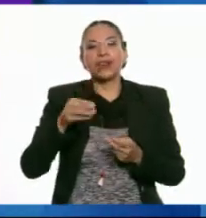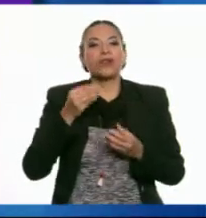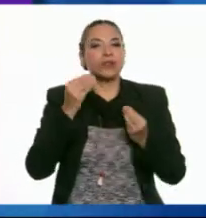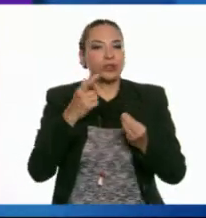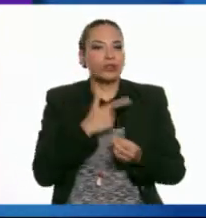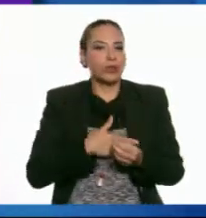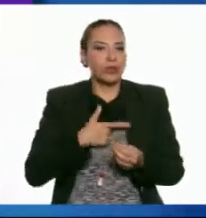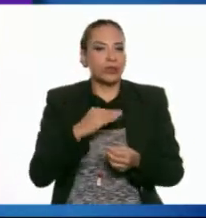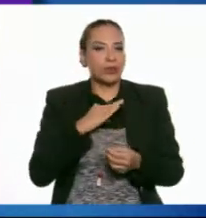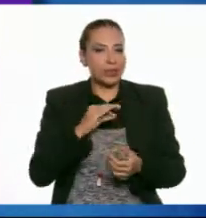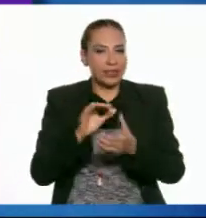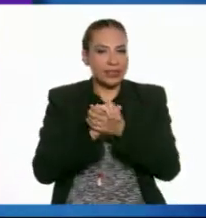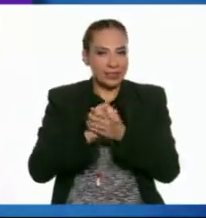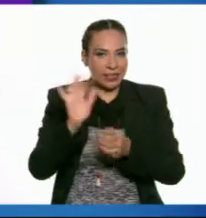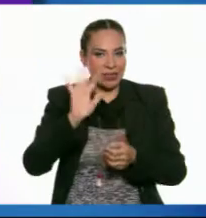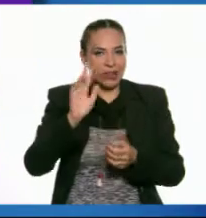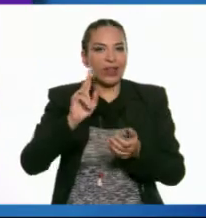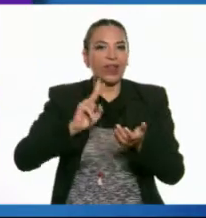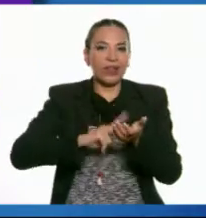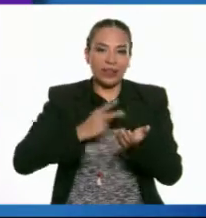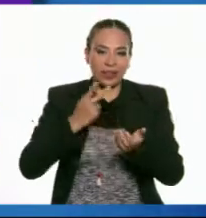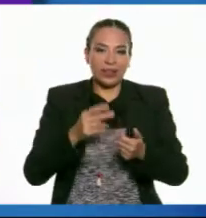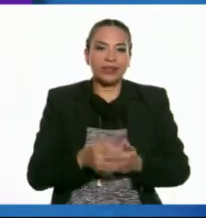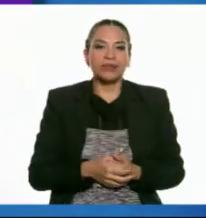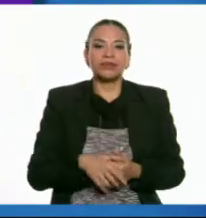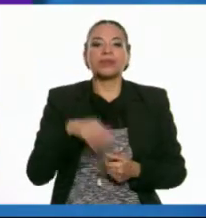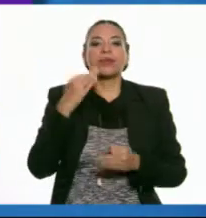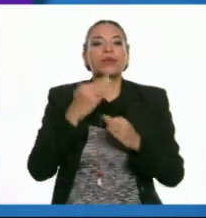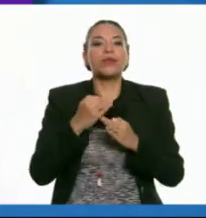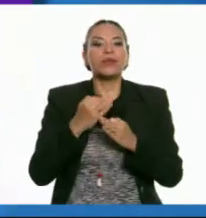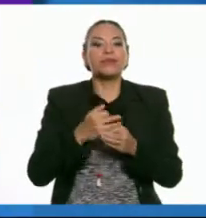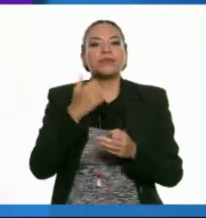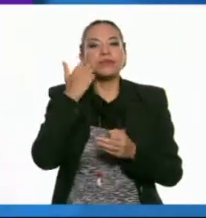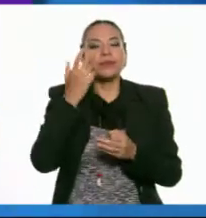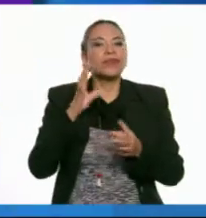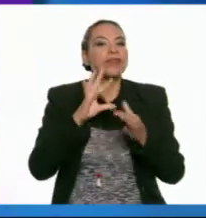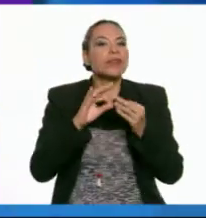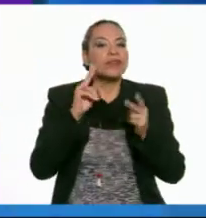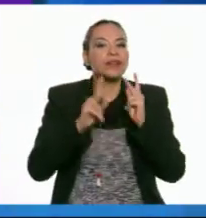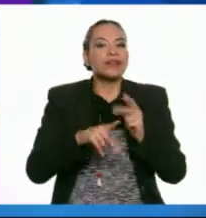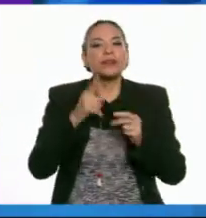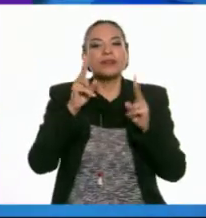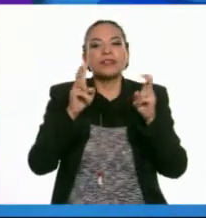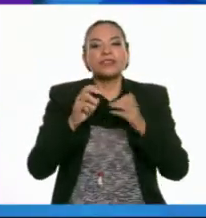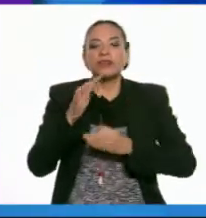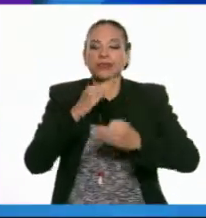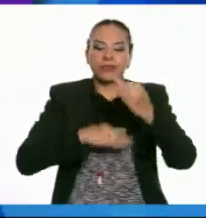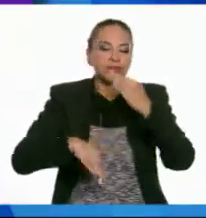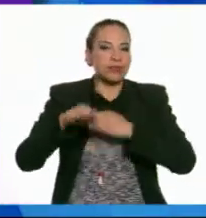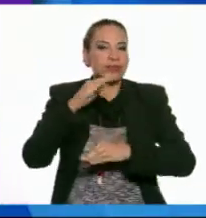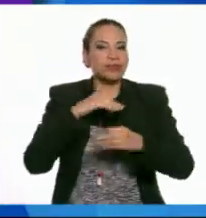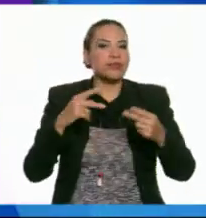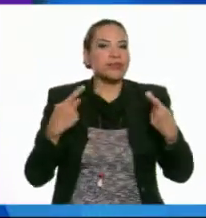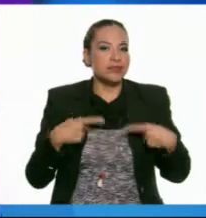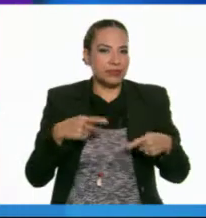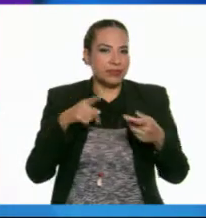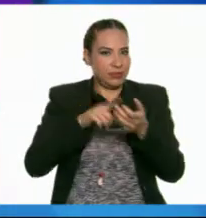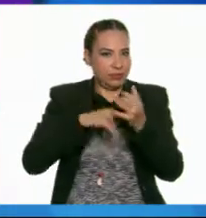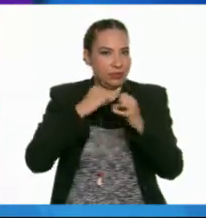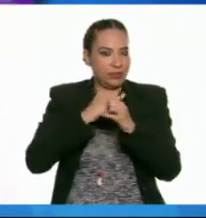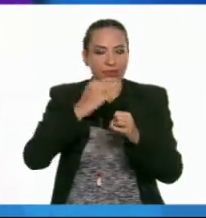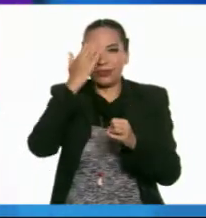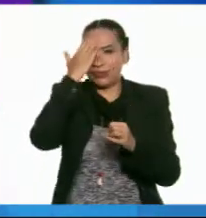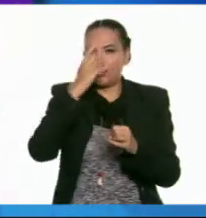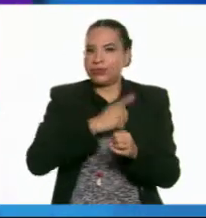da mucho gusto poder saludarlos una vez más. En esta ocasión queremos platicarles de un tema que todos los cibernautas debemos